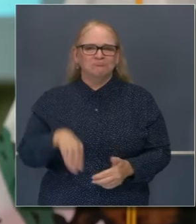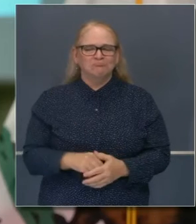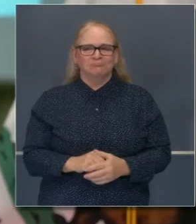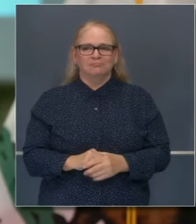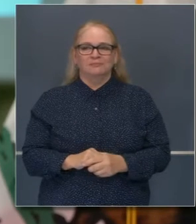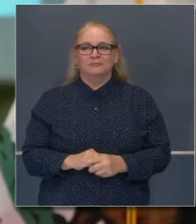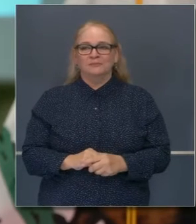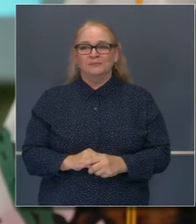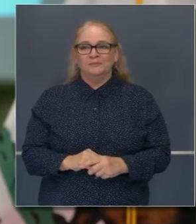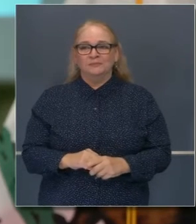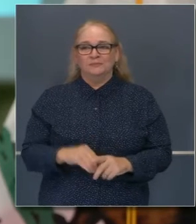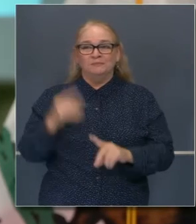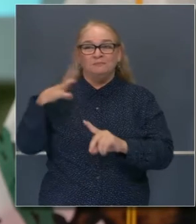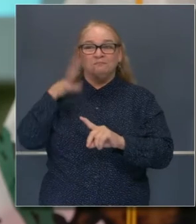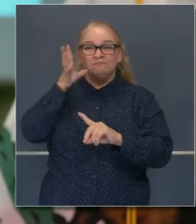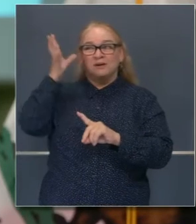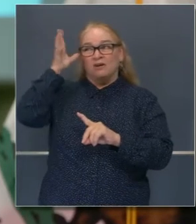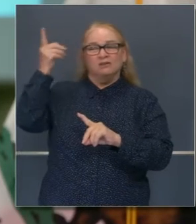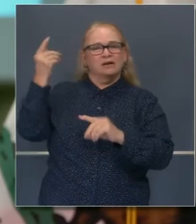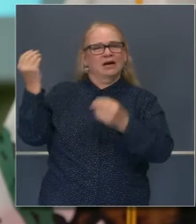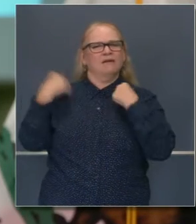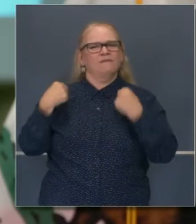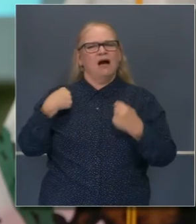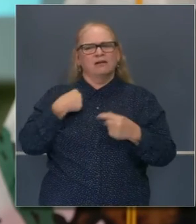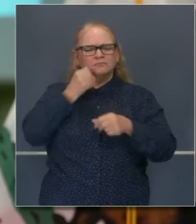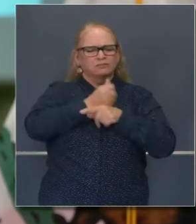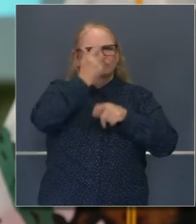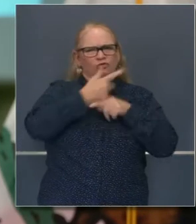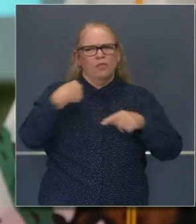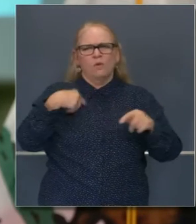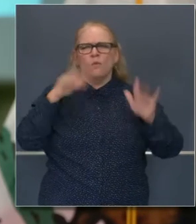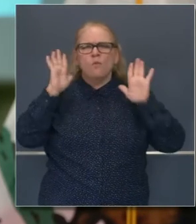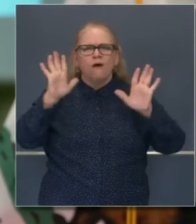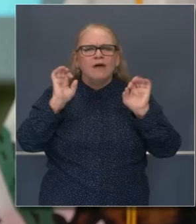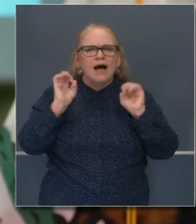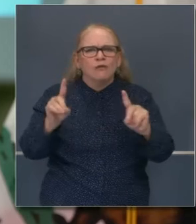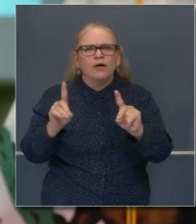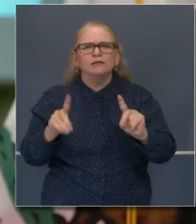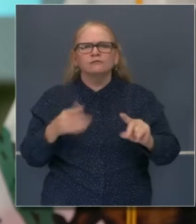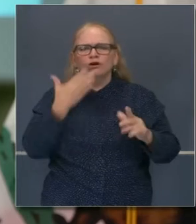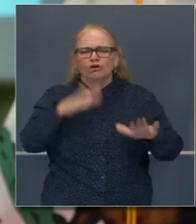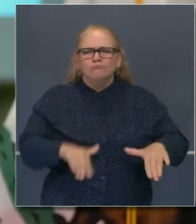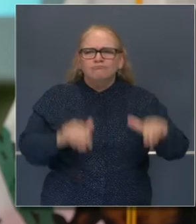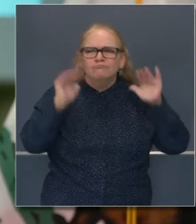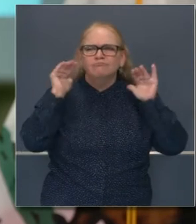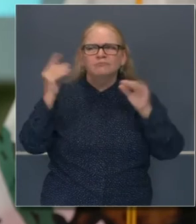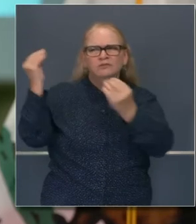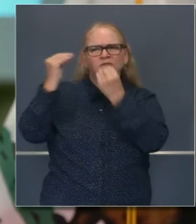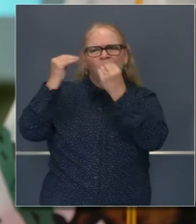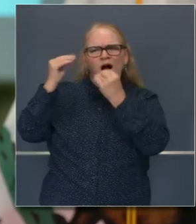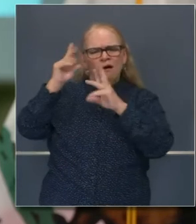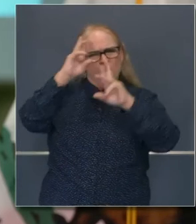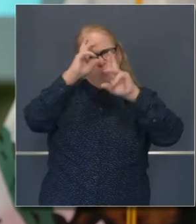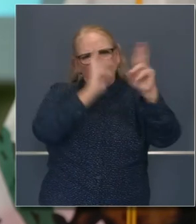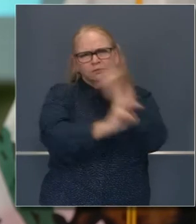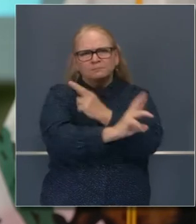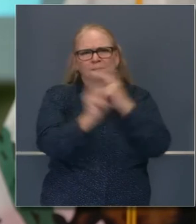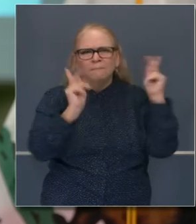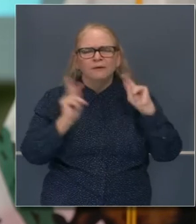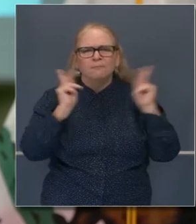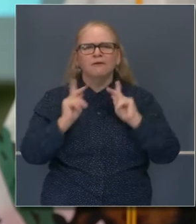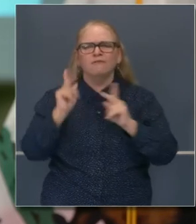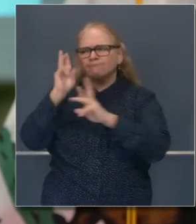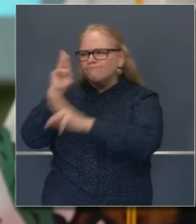Ellos dieron a todos sus hijos una buenísima educación. Nos enseñaron que debemos